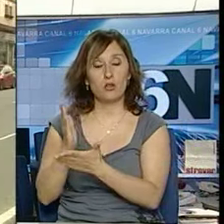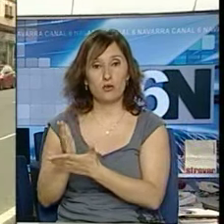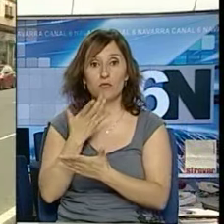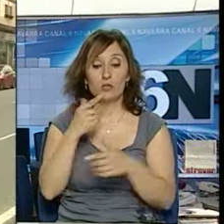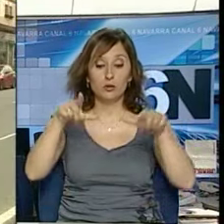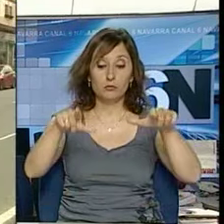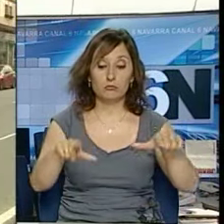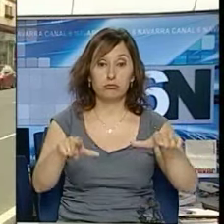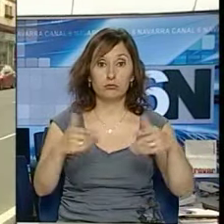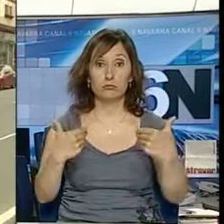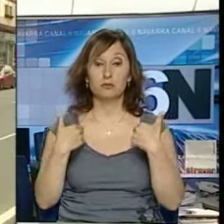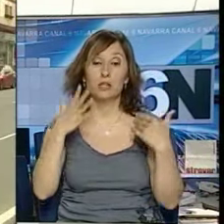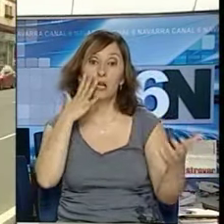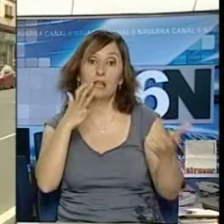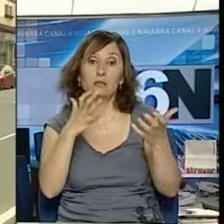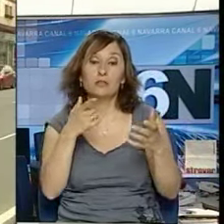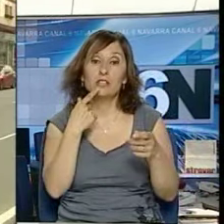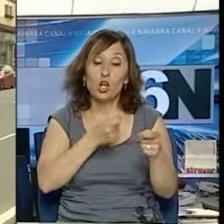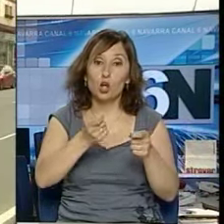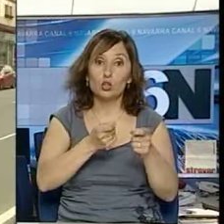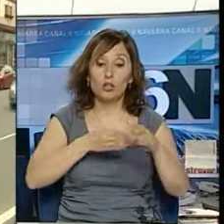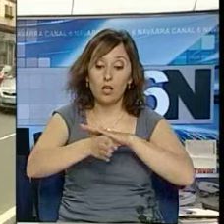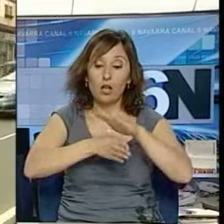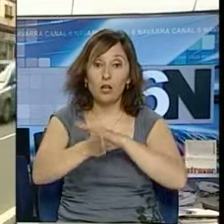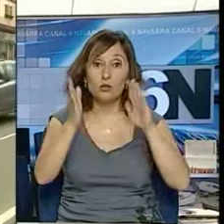espectáculos que no realicen las correspondientes controles de admisión.